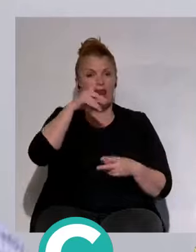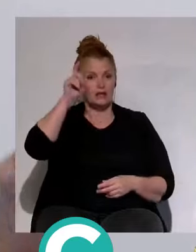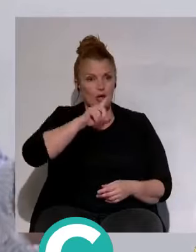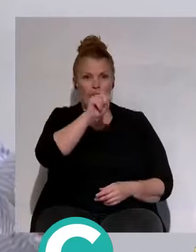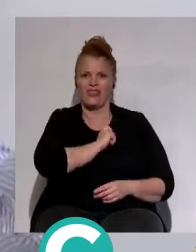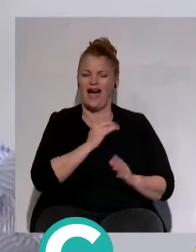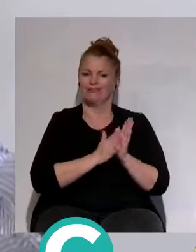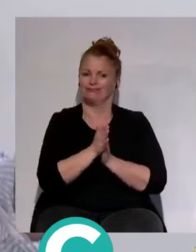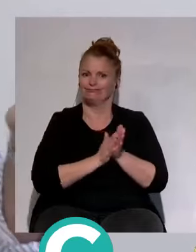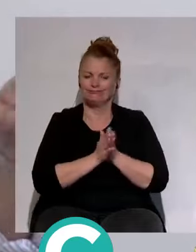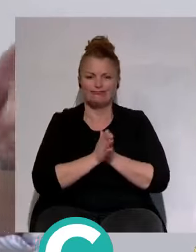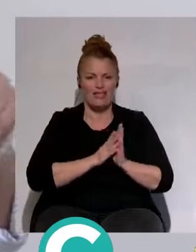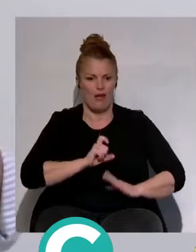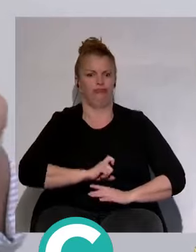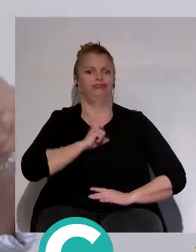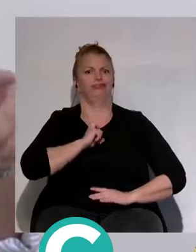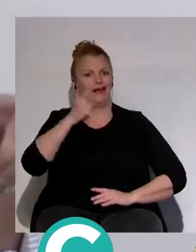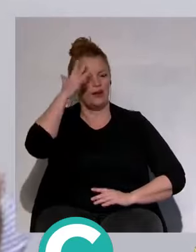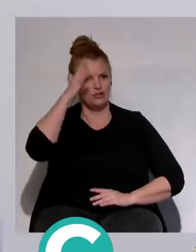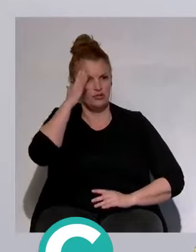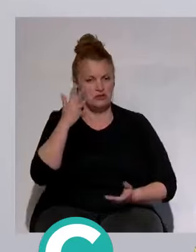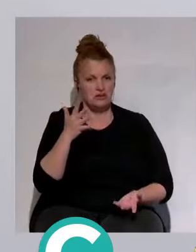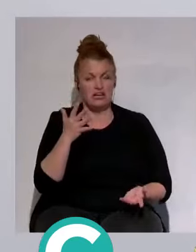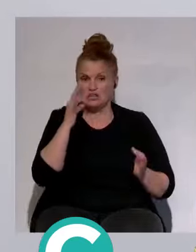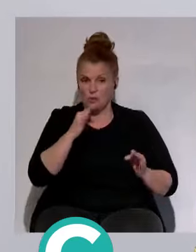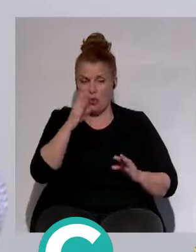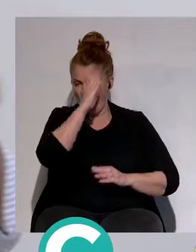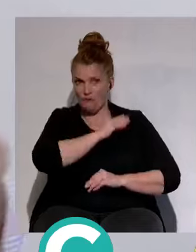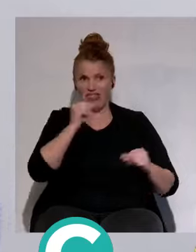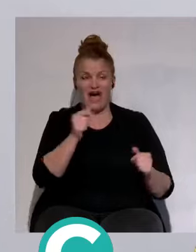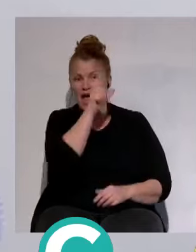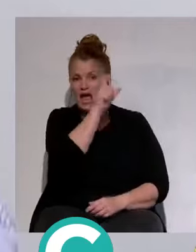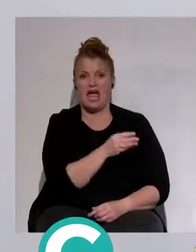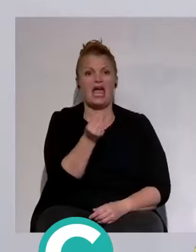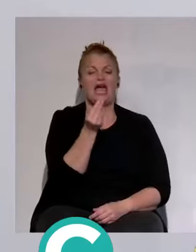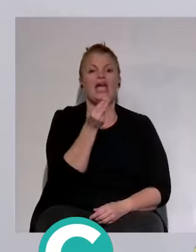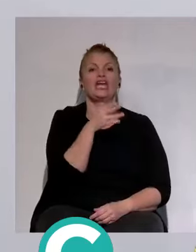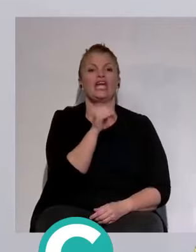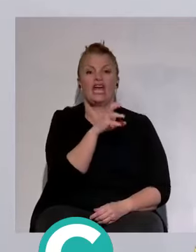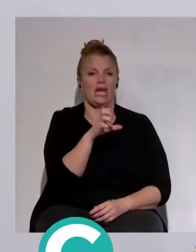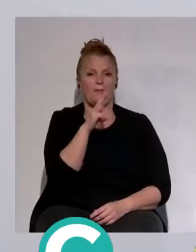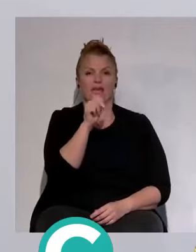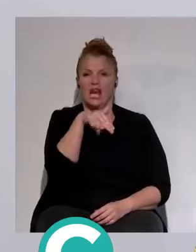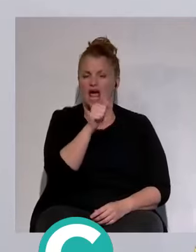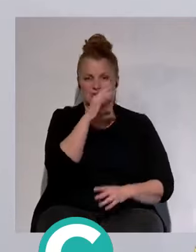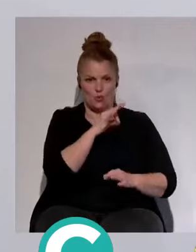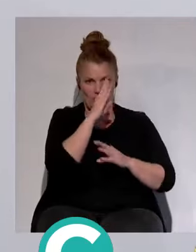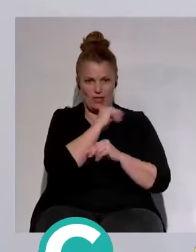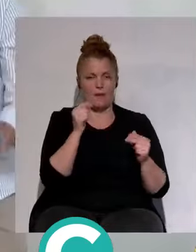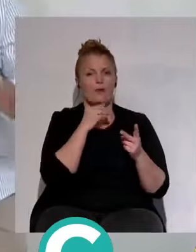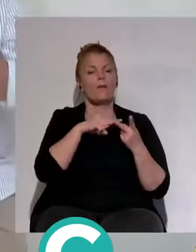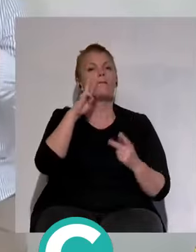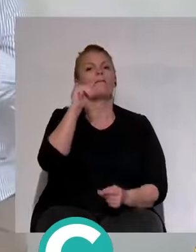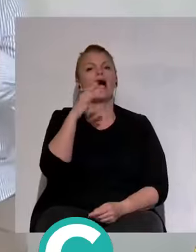y te coloca arribita y ya no se habla de Quique Pina. Lo que suena no funciona. Paco López